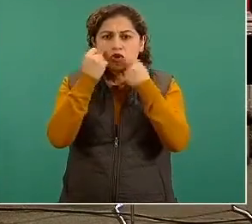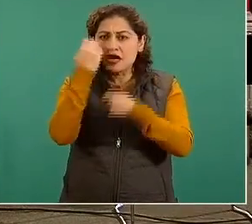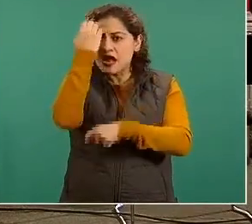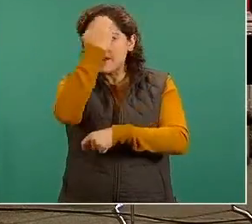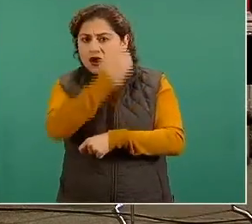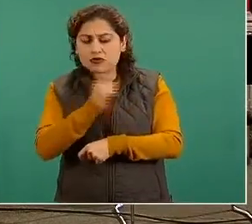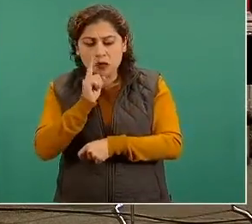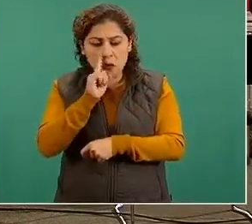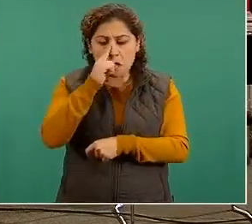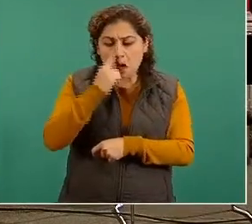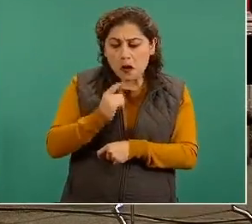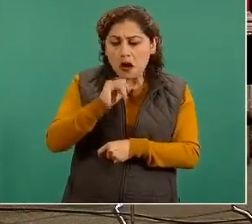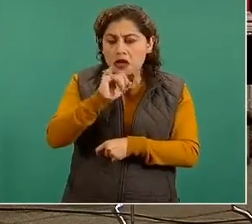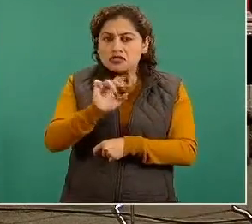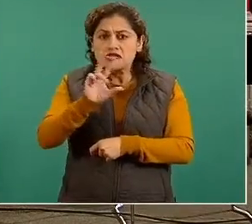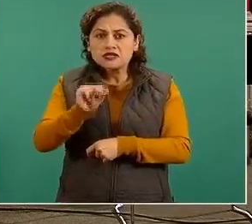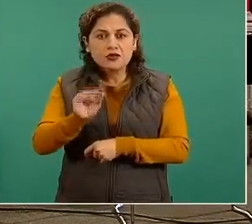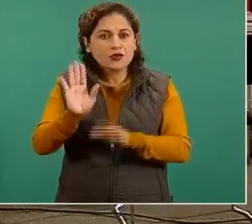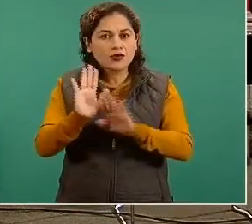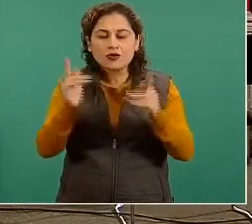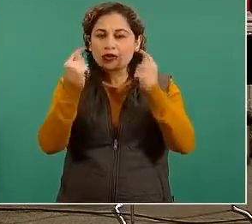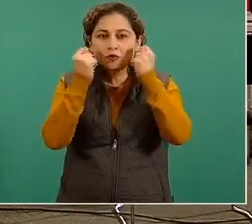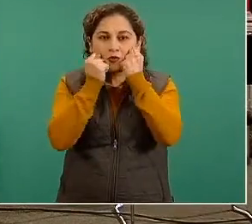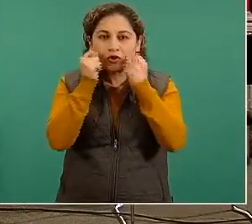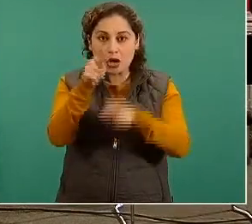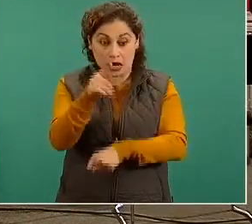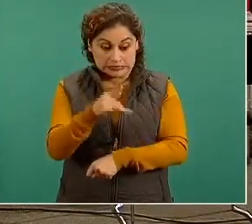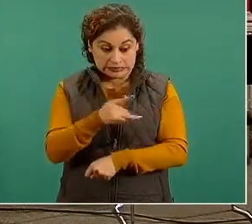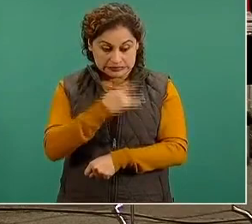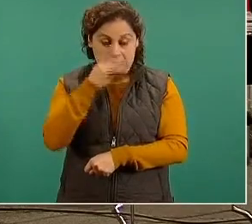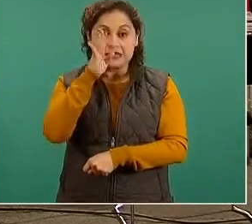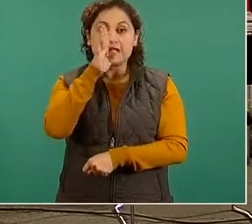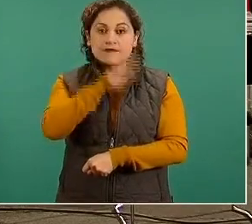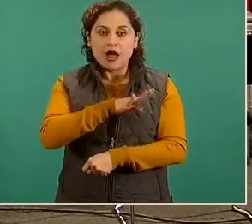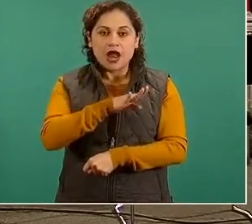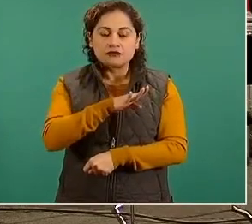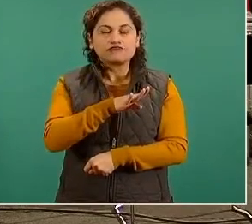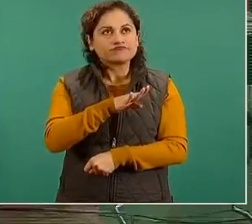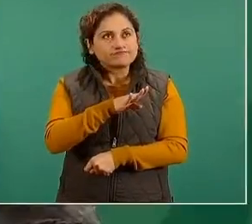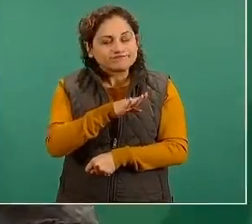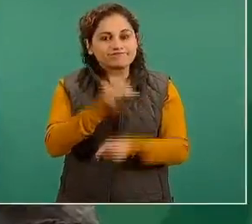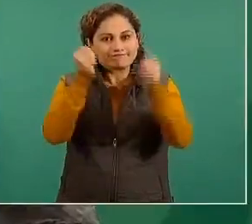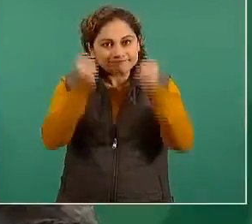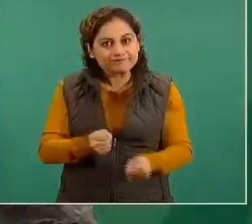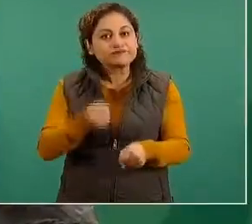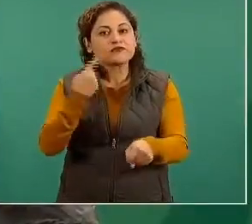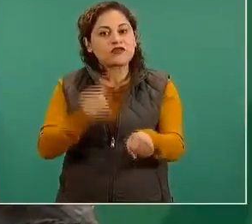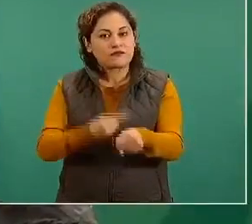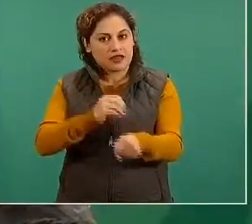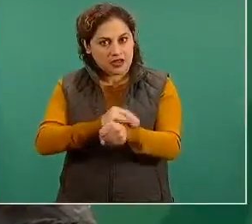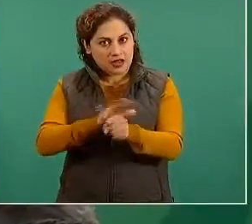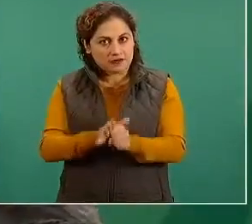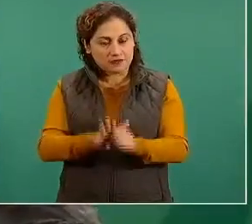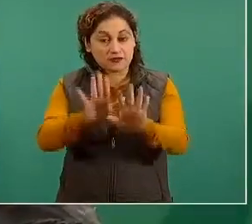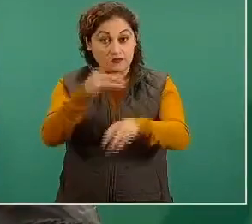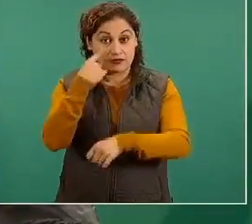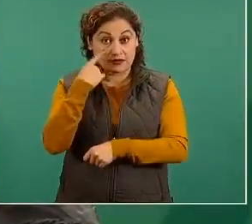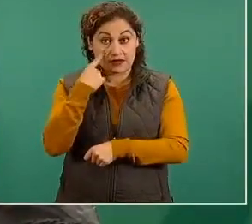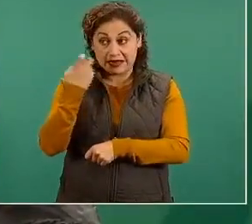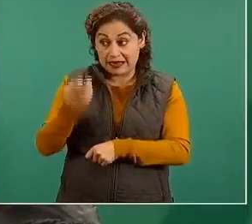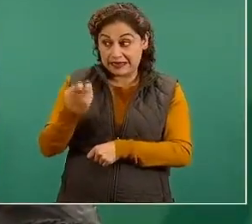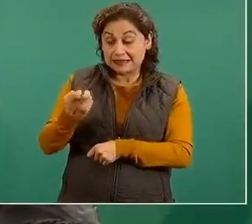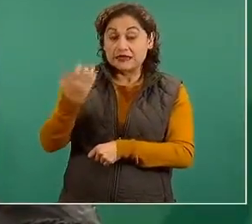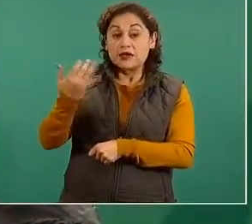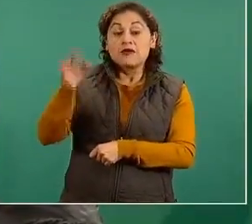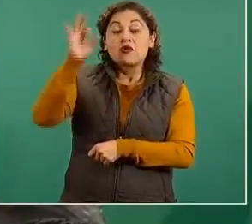aquí presentando es que prácticamente el 50% de las infecciones respiratorias agudas se deben al virus